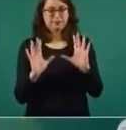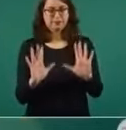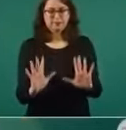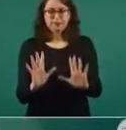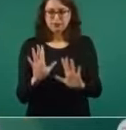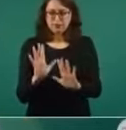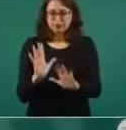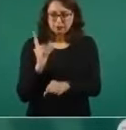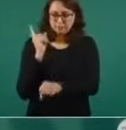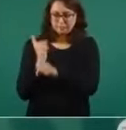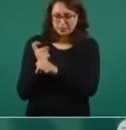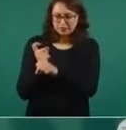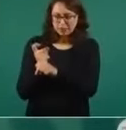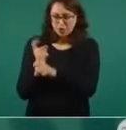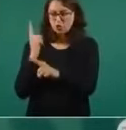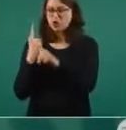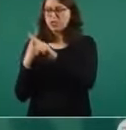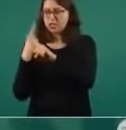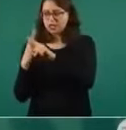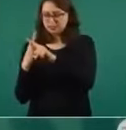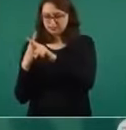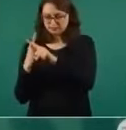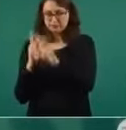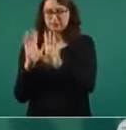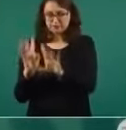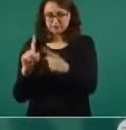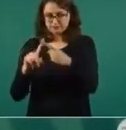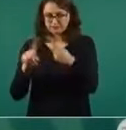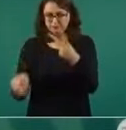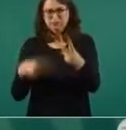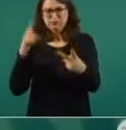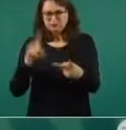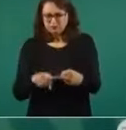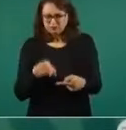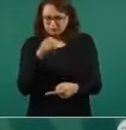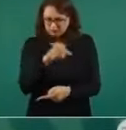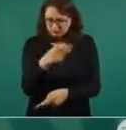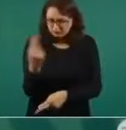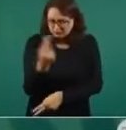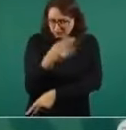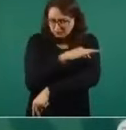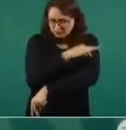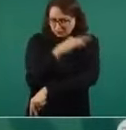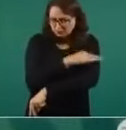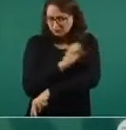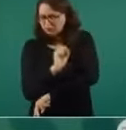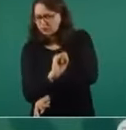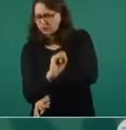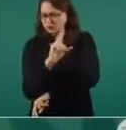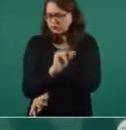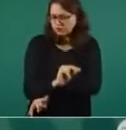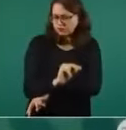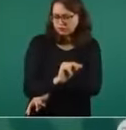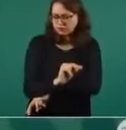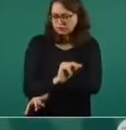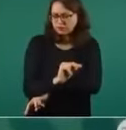se requieren, no se requieren, no